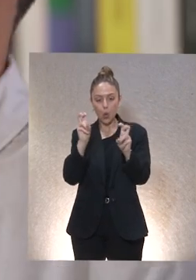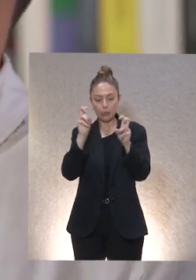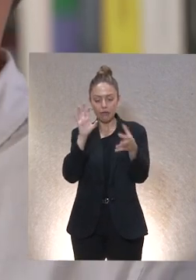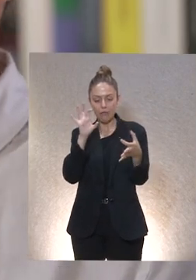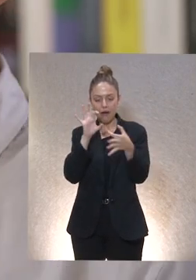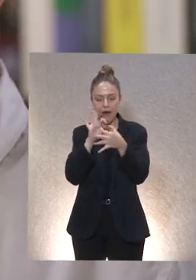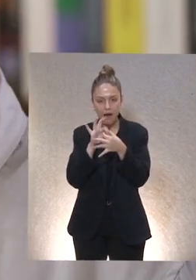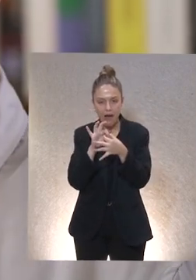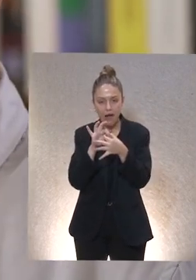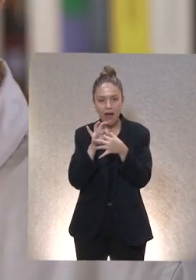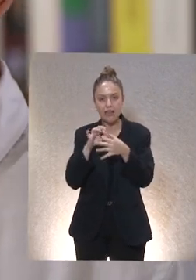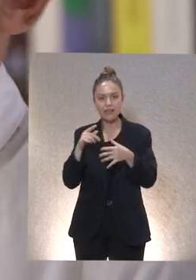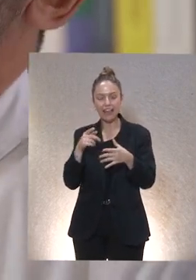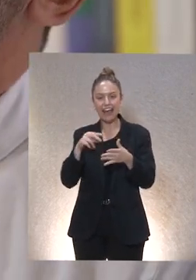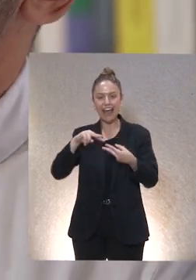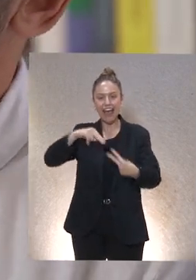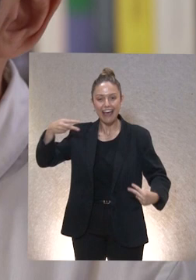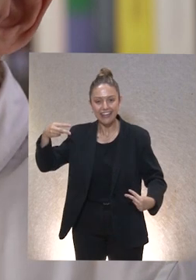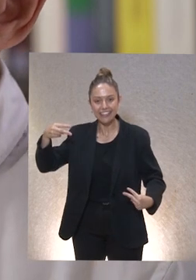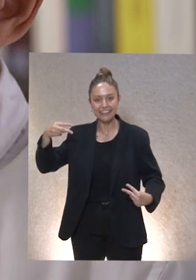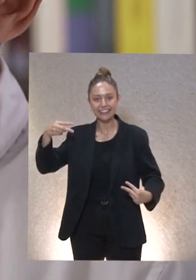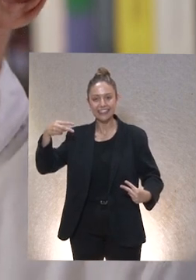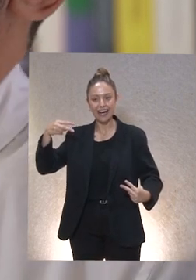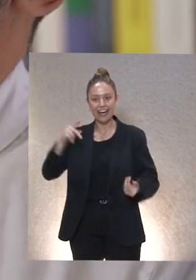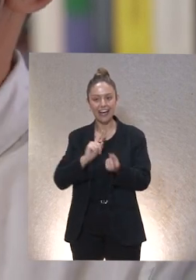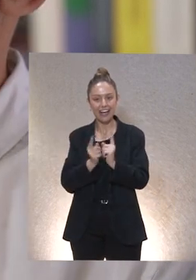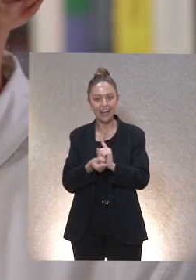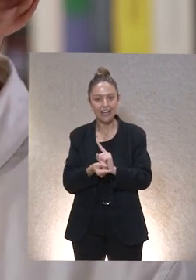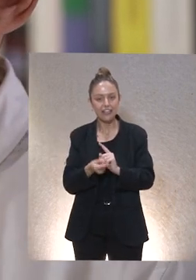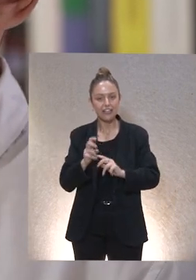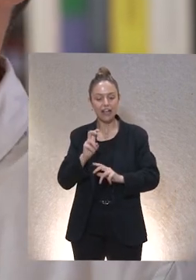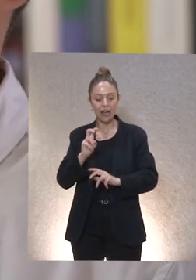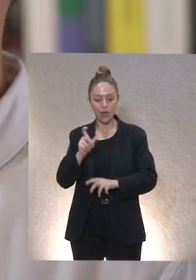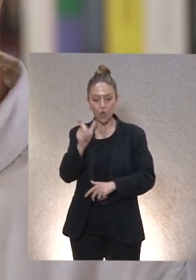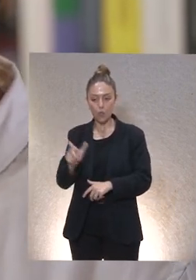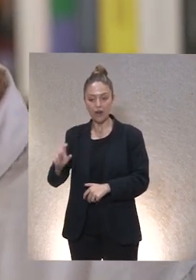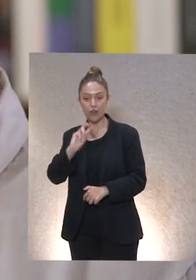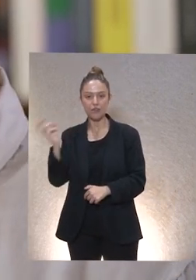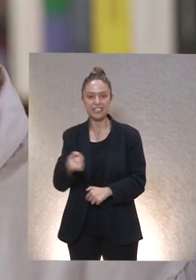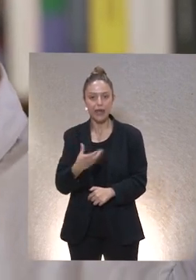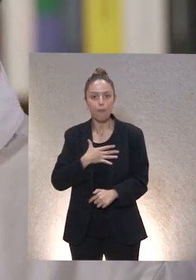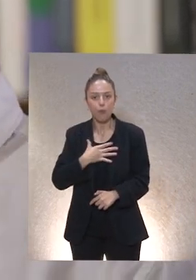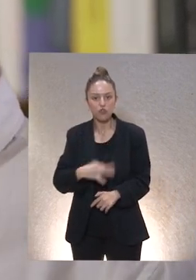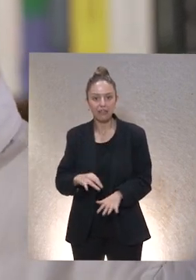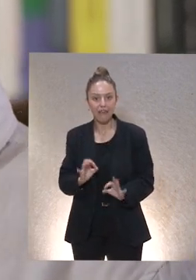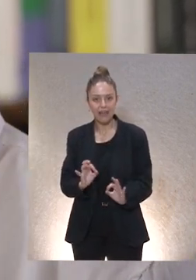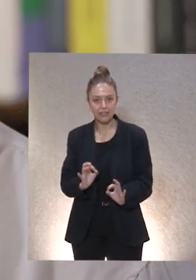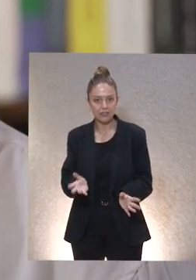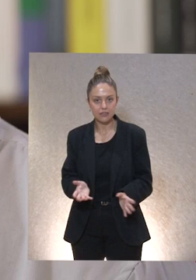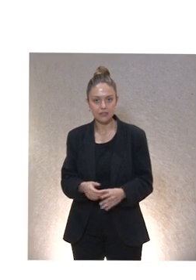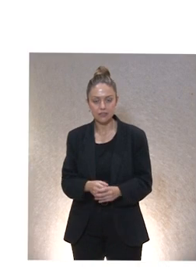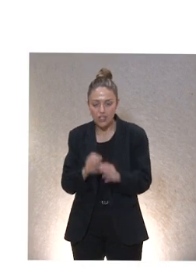la manipulación genética y la eliminación de la diversidad humana es una posibilidad concreta.